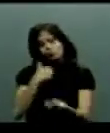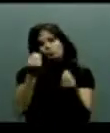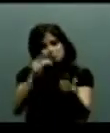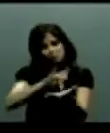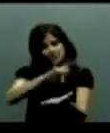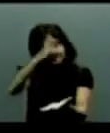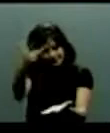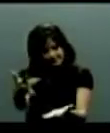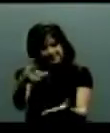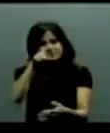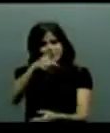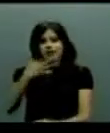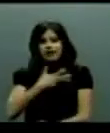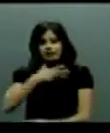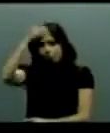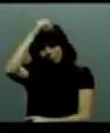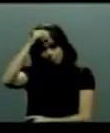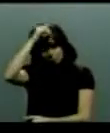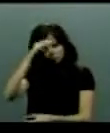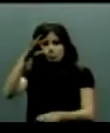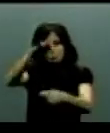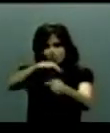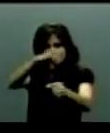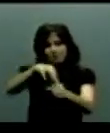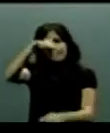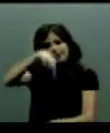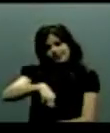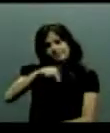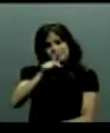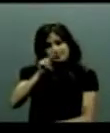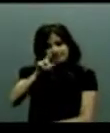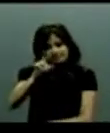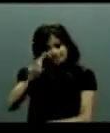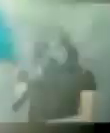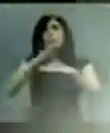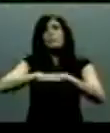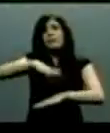mucho que tengas esta opción, la opción del movimiento ciudadano.